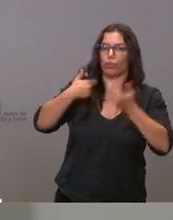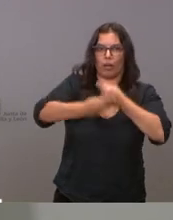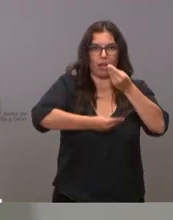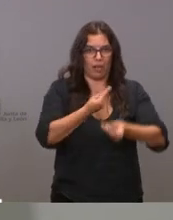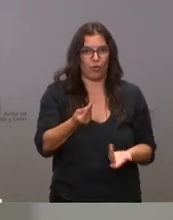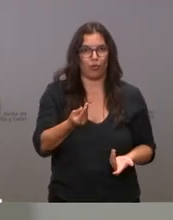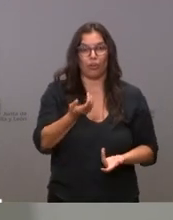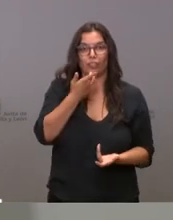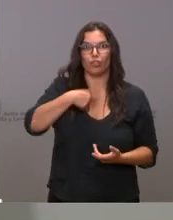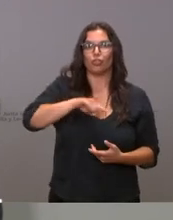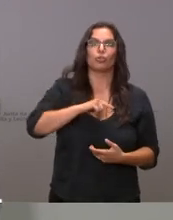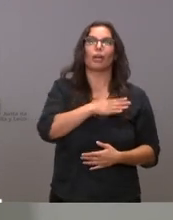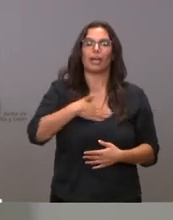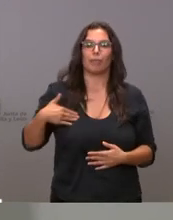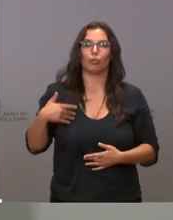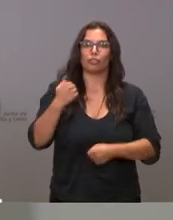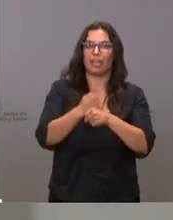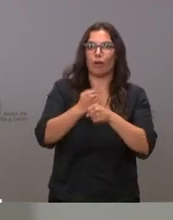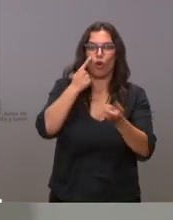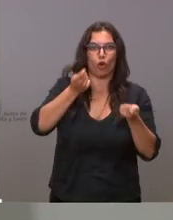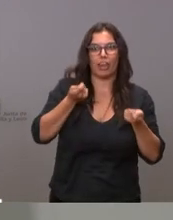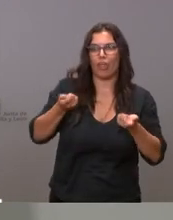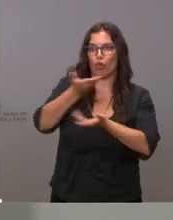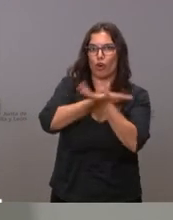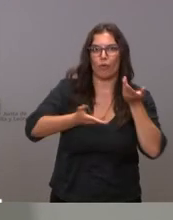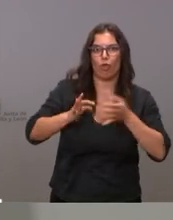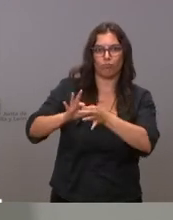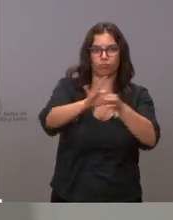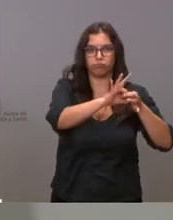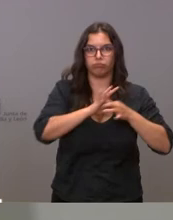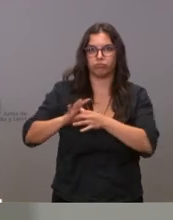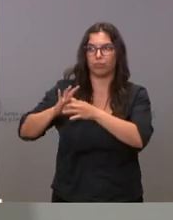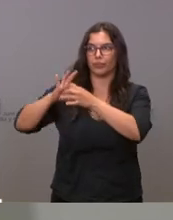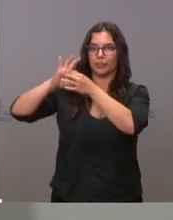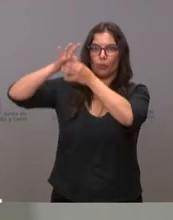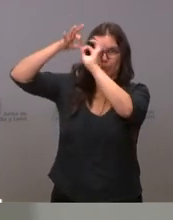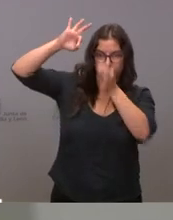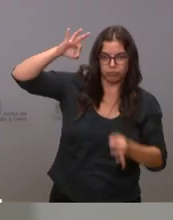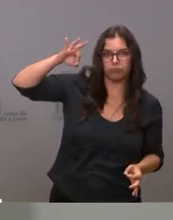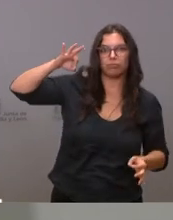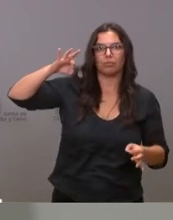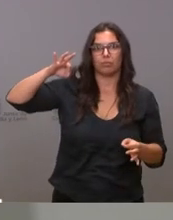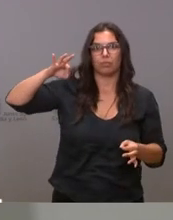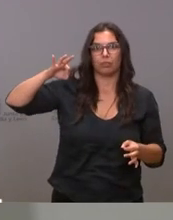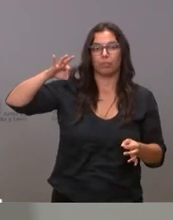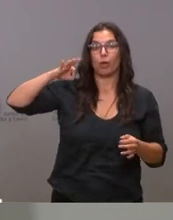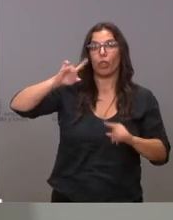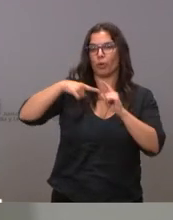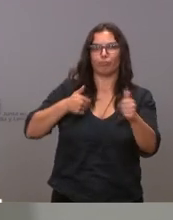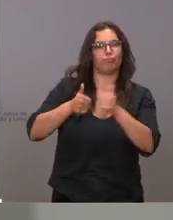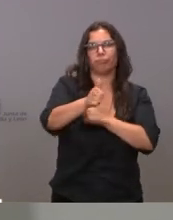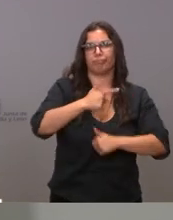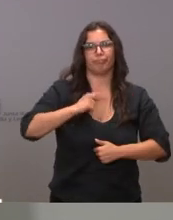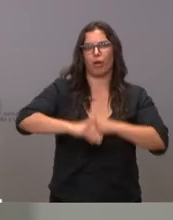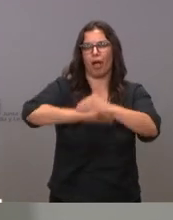que queremos actuar de forma coordinada que creemos que es mejor que se tomen las medidas de forma coordinada y no esperamos a que la comisión la